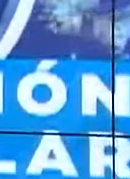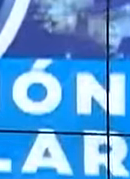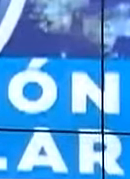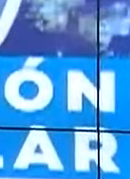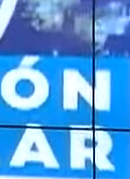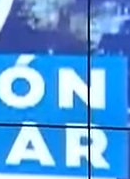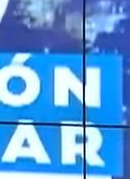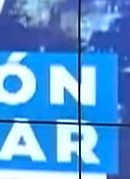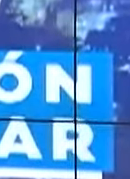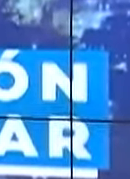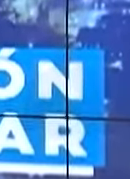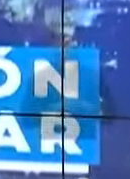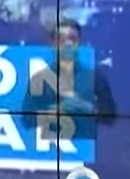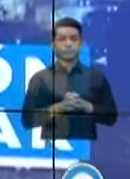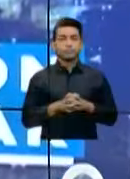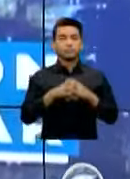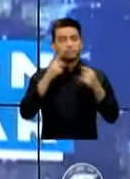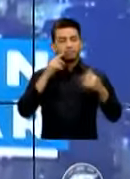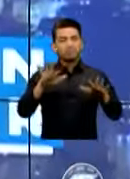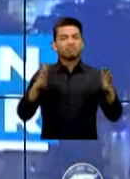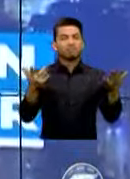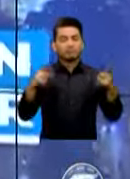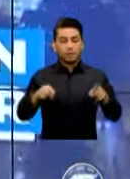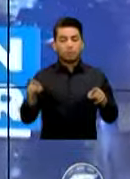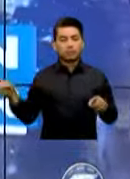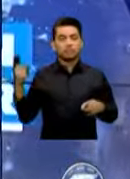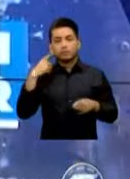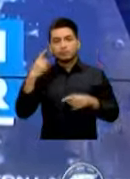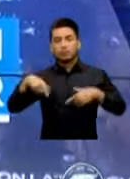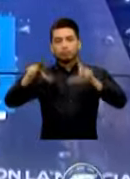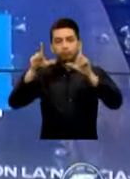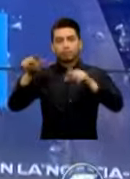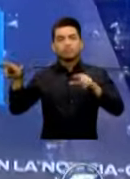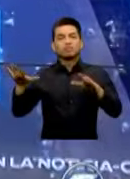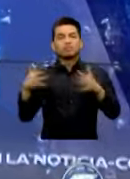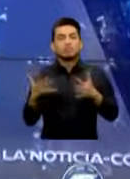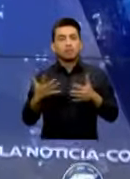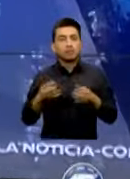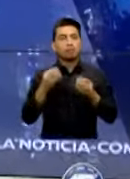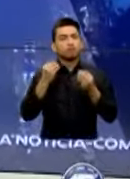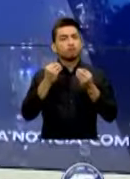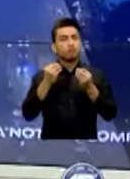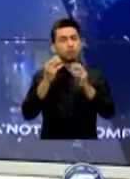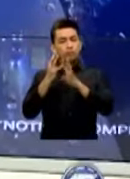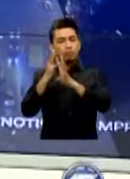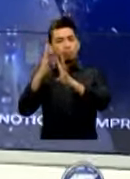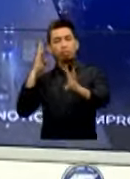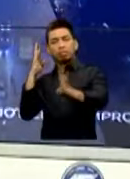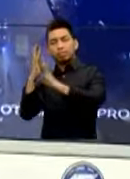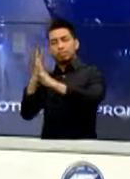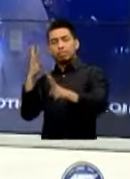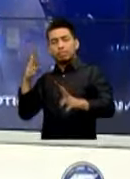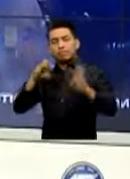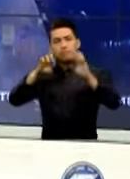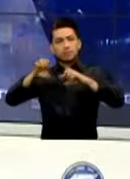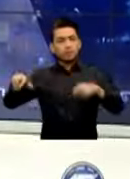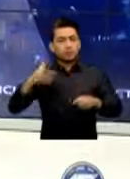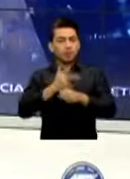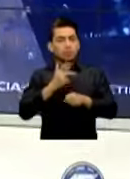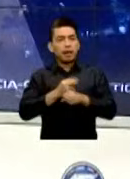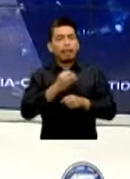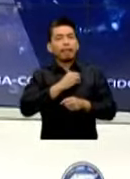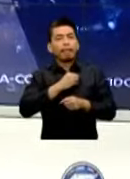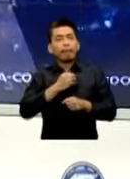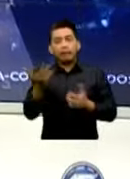Nos vamos ahora con lo que ocurre Tenemos imágenes y detalles Y es que las filas de los guatemaltecos que están buscando pruebas de COVID-19 Son